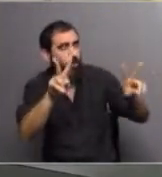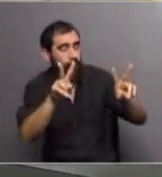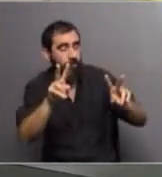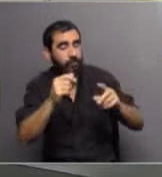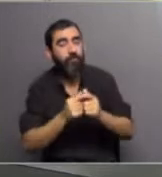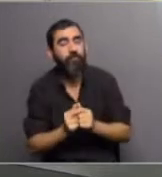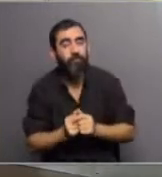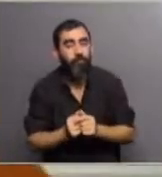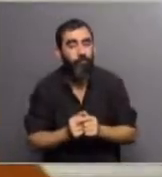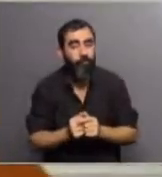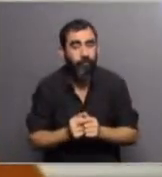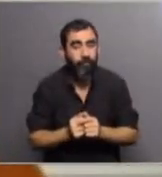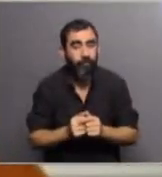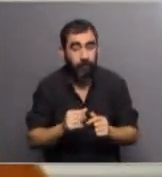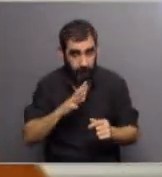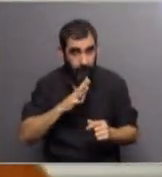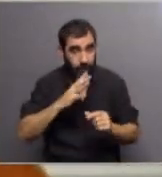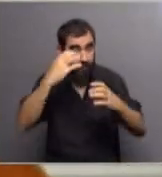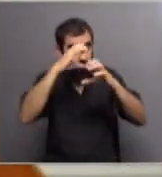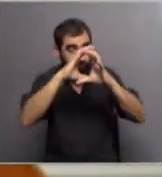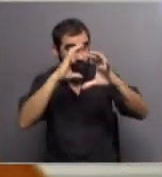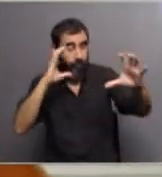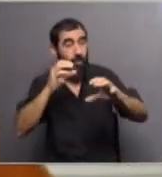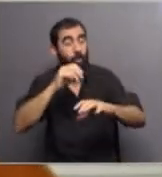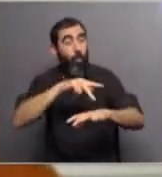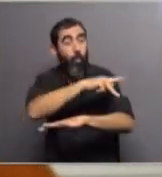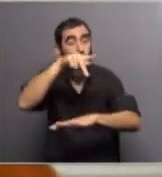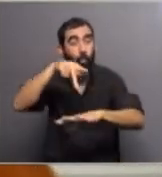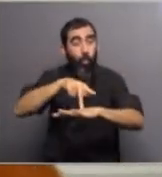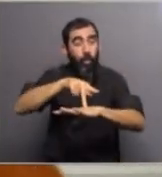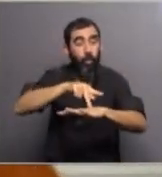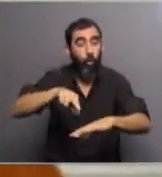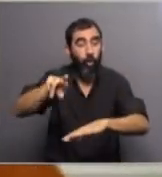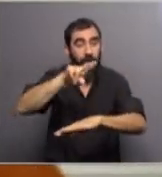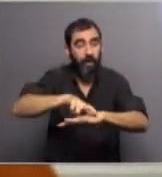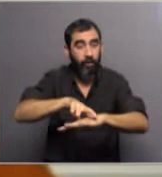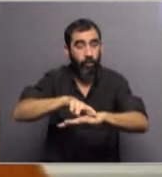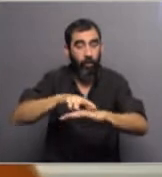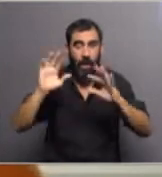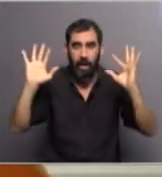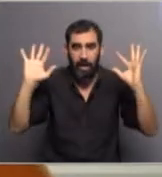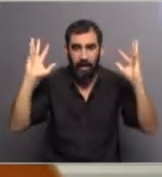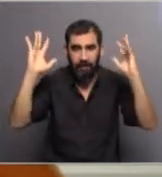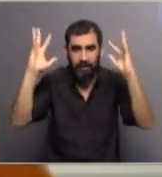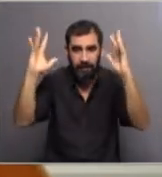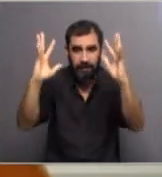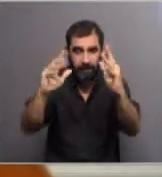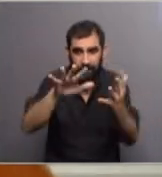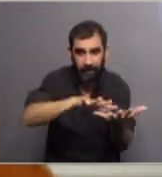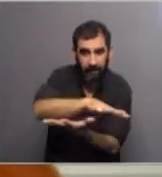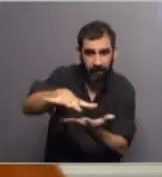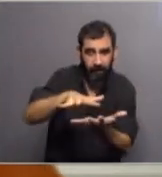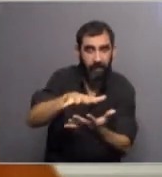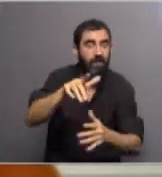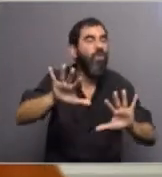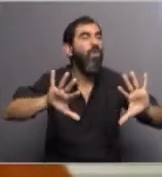es un observatorio que tiene este radiotelescopio que está en Puerto Rico, en el medio de la selva. Un radiotelescopio, vamos a contarles a la audiencia,